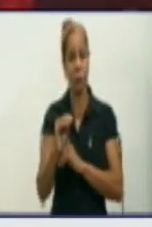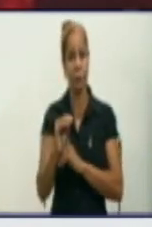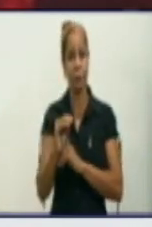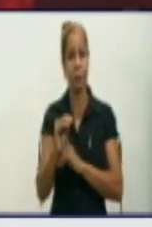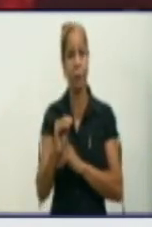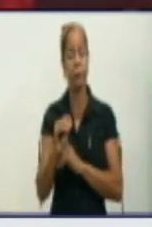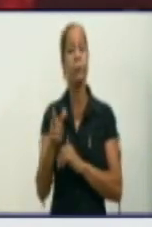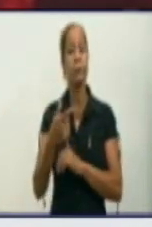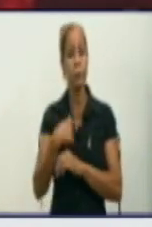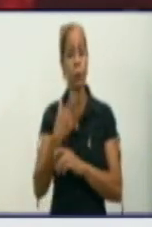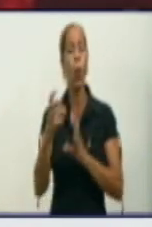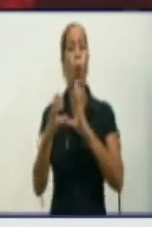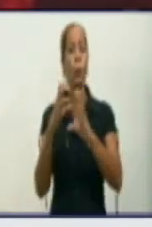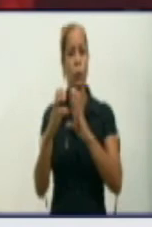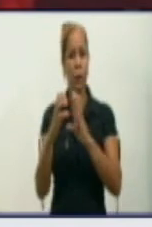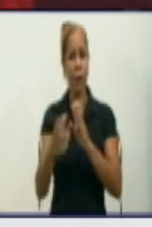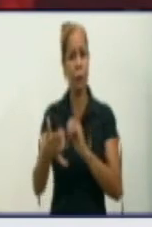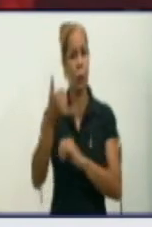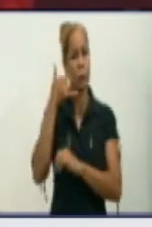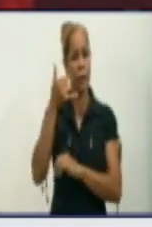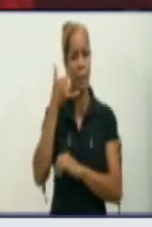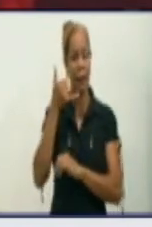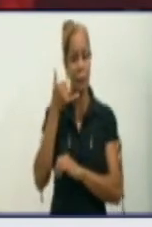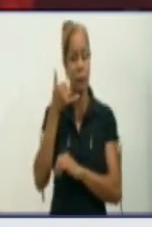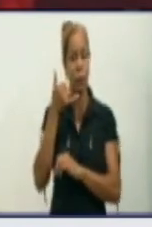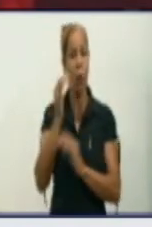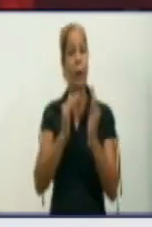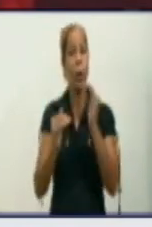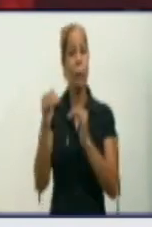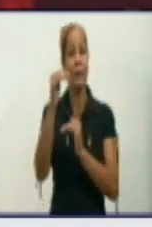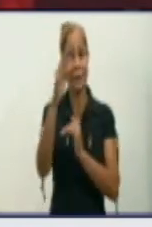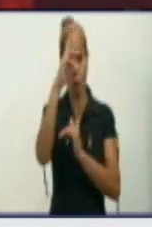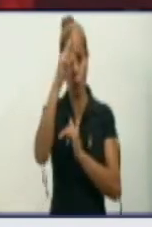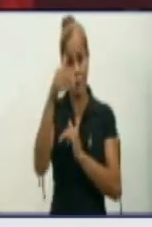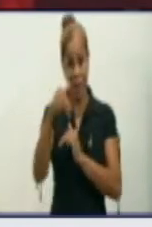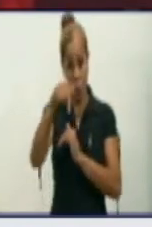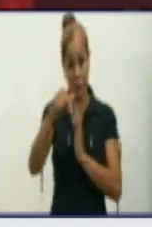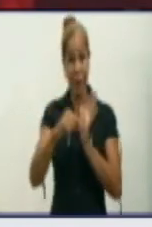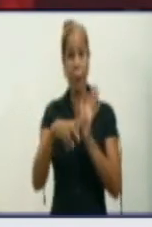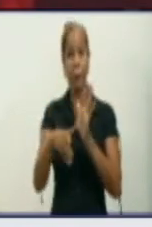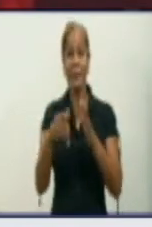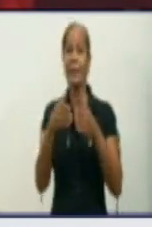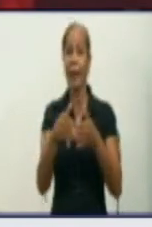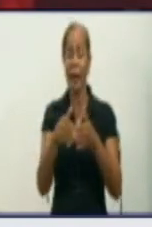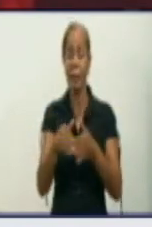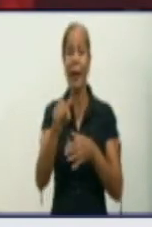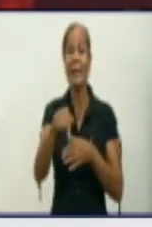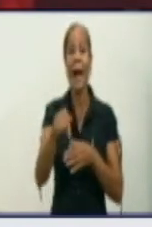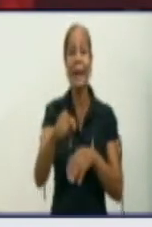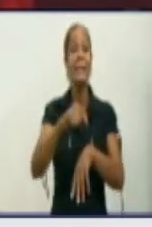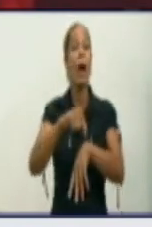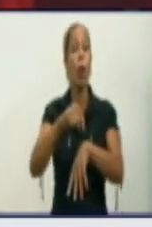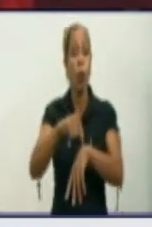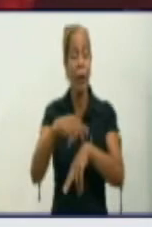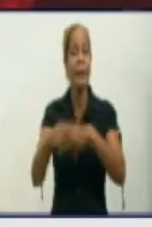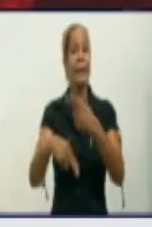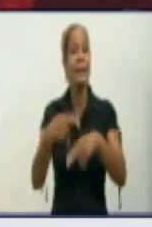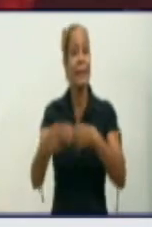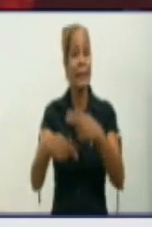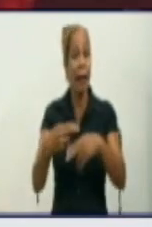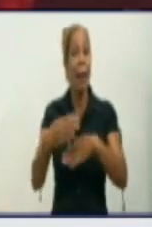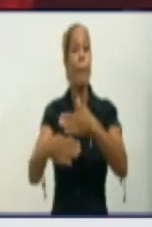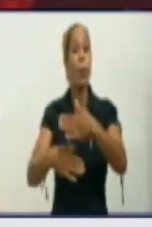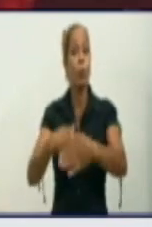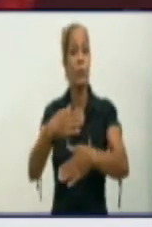autoridades del Ministerio de Salud en el territorio y a esa hora se estaban procesando muestras en el laboratorio nuestro